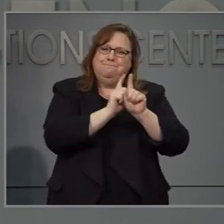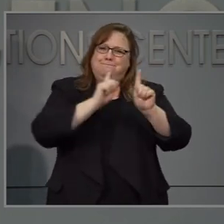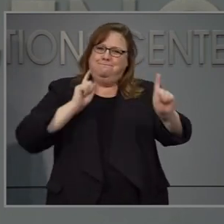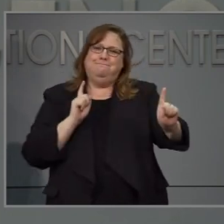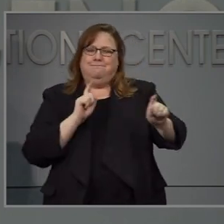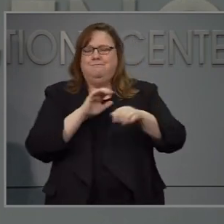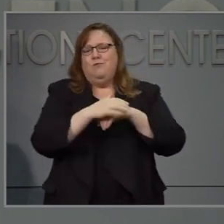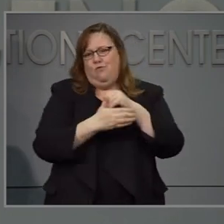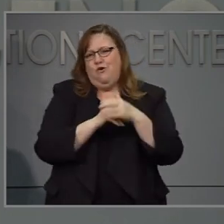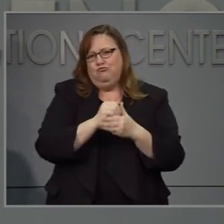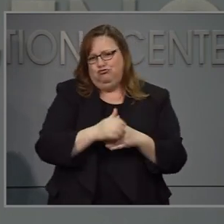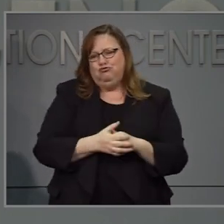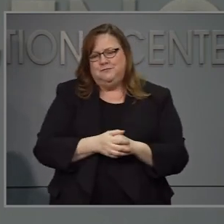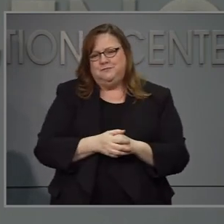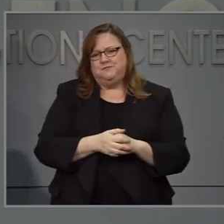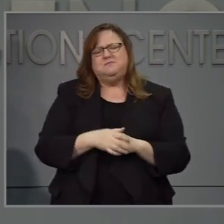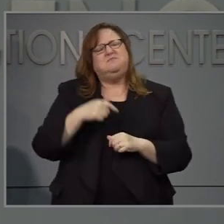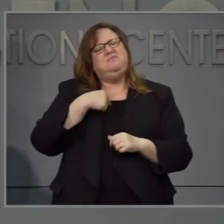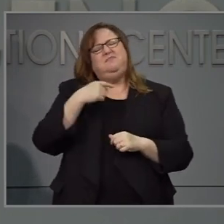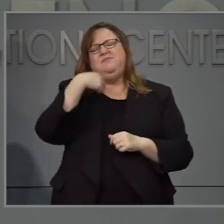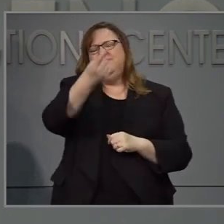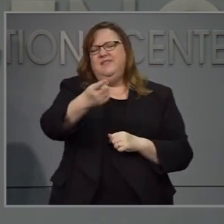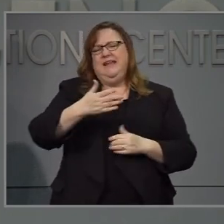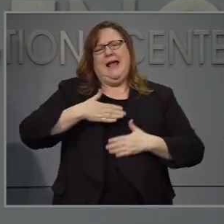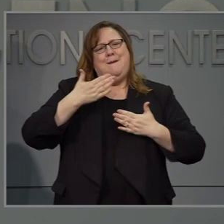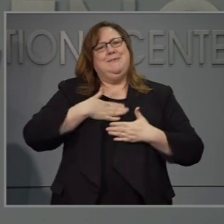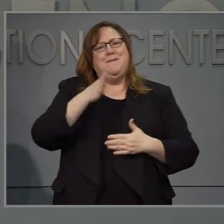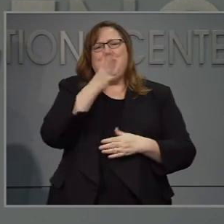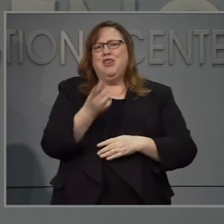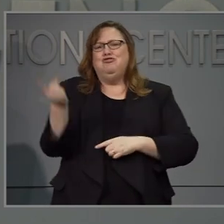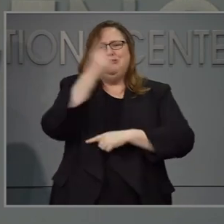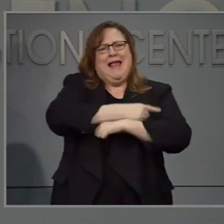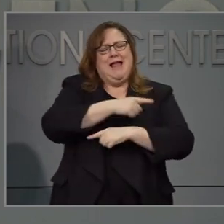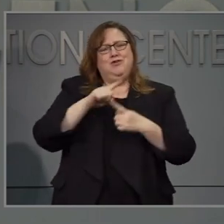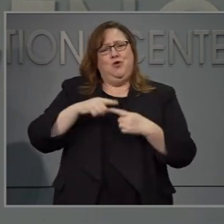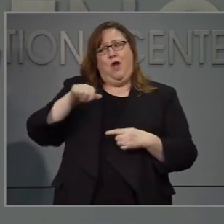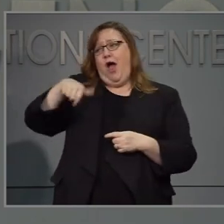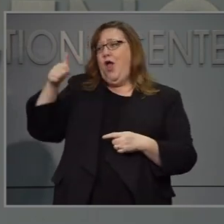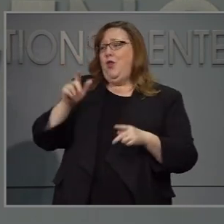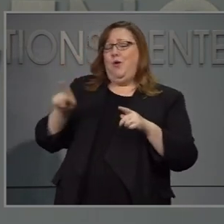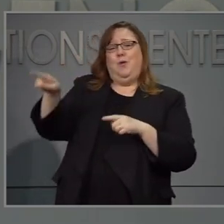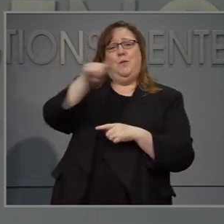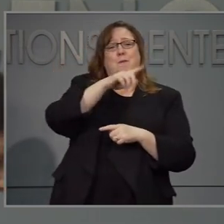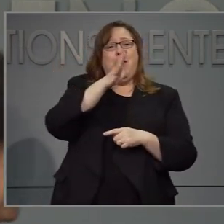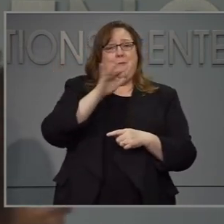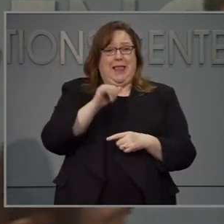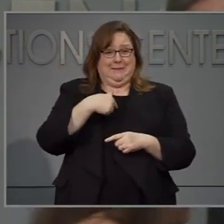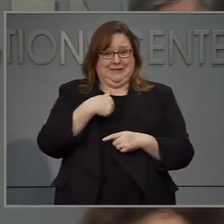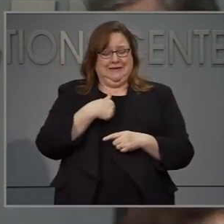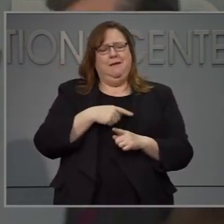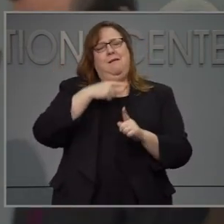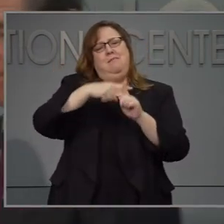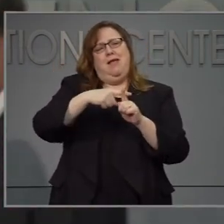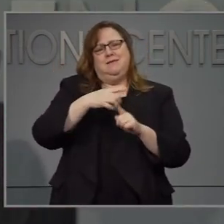de las Madres. y además también en particular a mi madre. Te quiero mucho, mamá. Gracias.